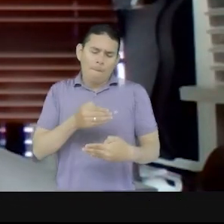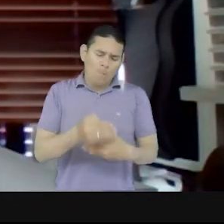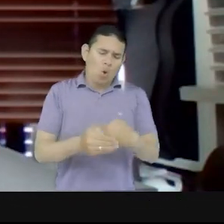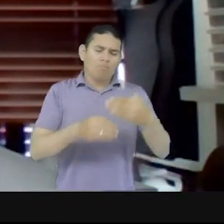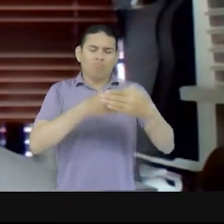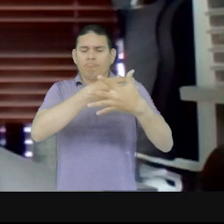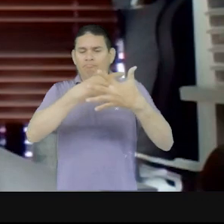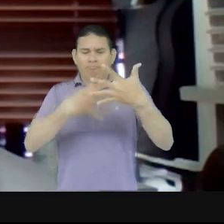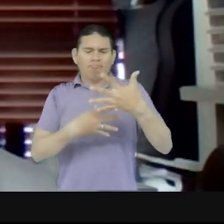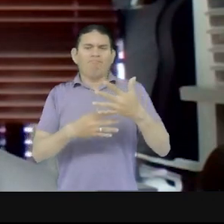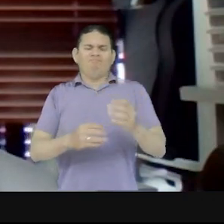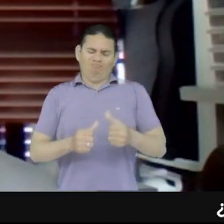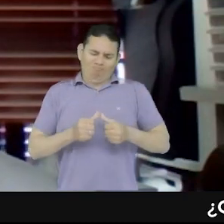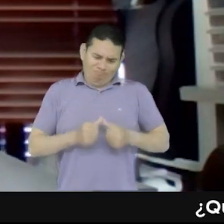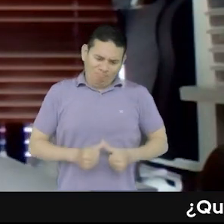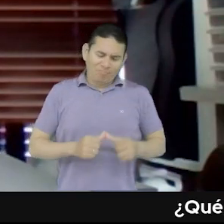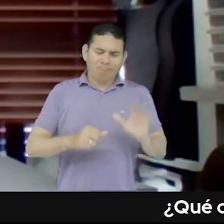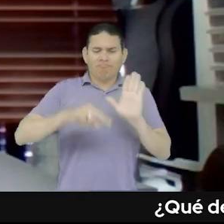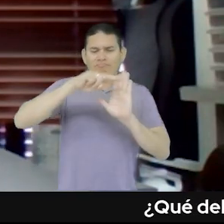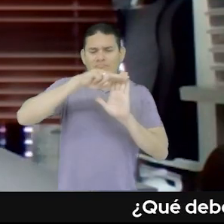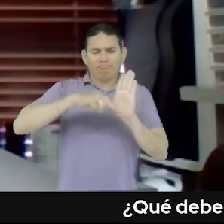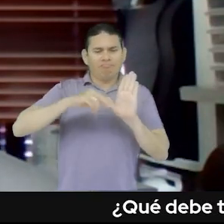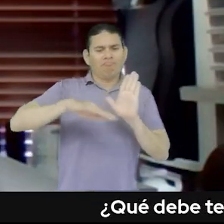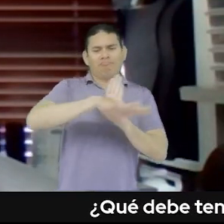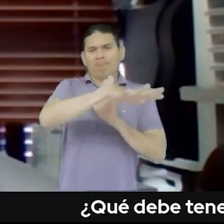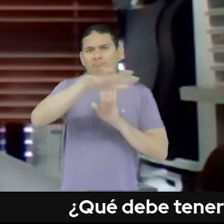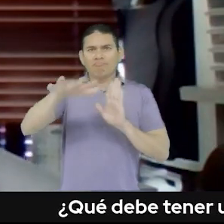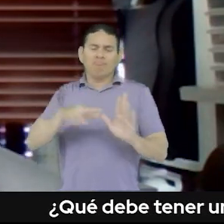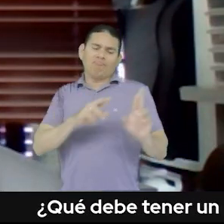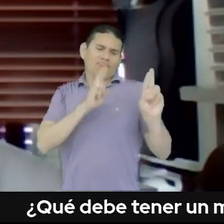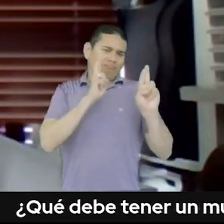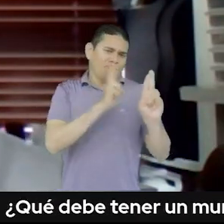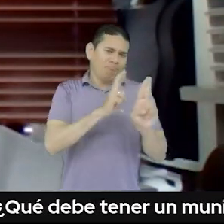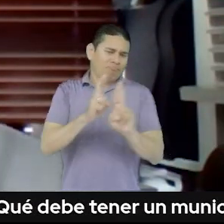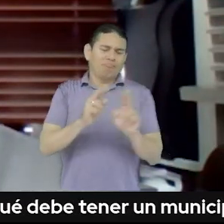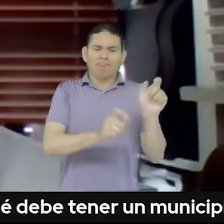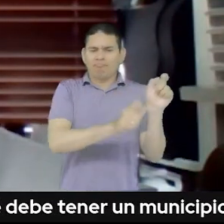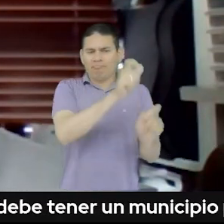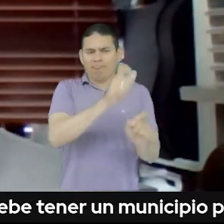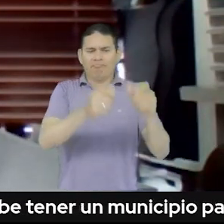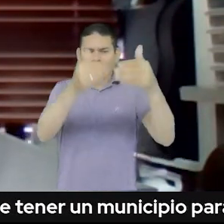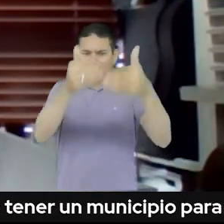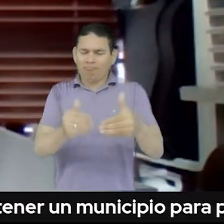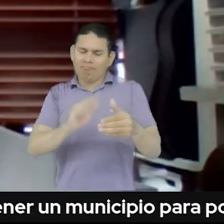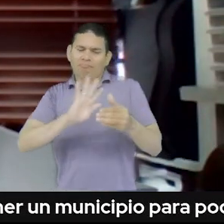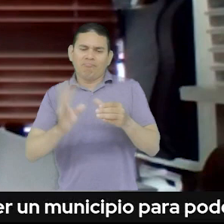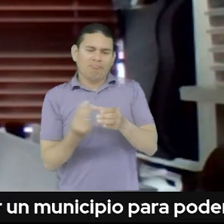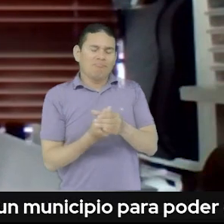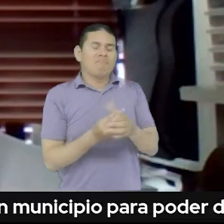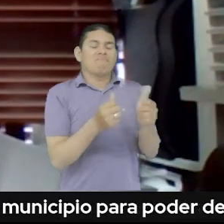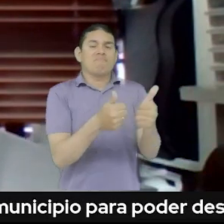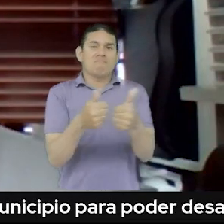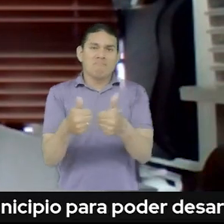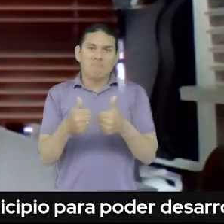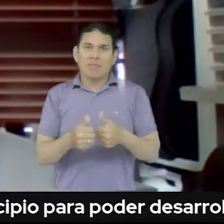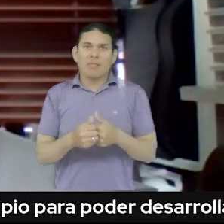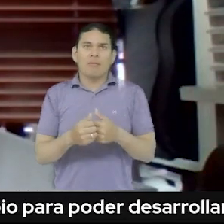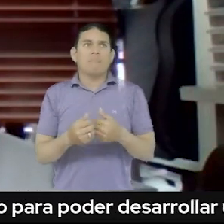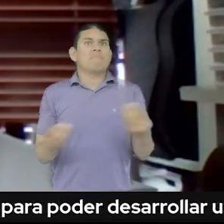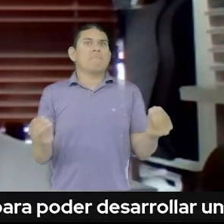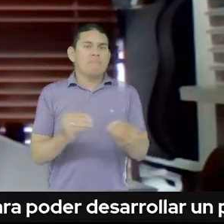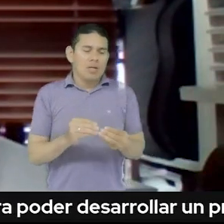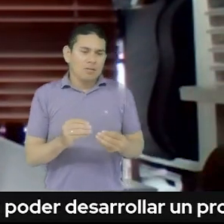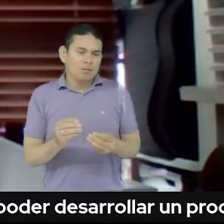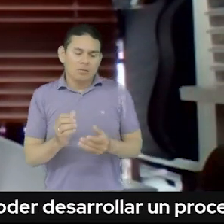política que, como les decía anteriormente, tenga en cuenta el reconocimiento, pero que también en la parte práctica manifieste una